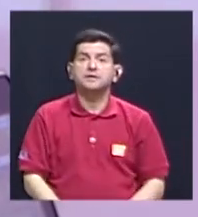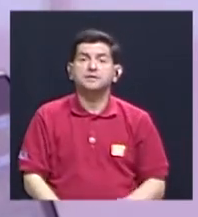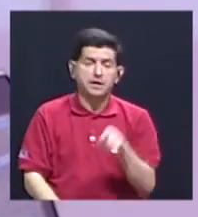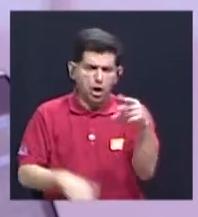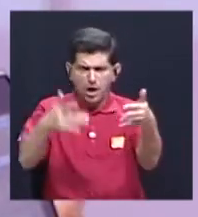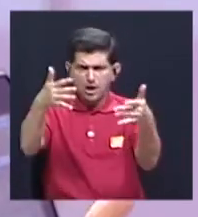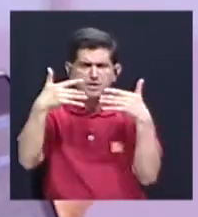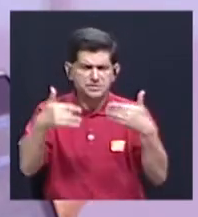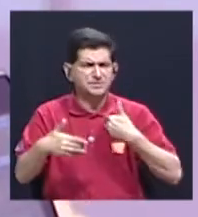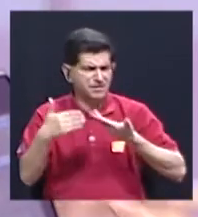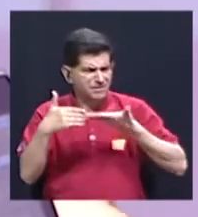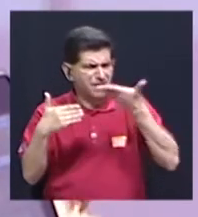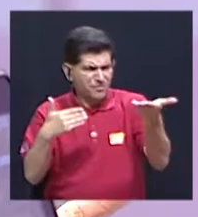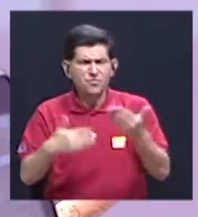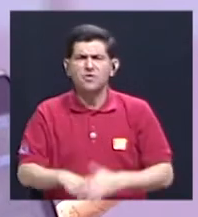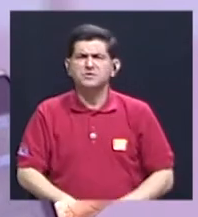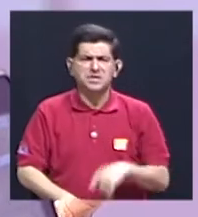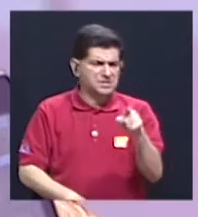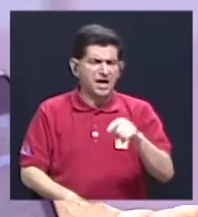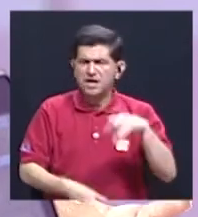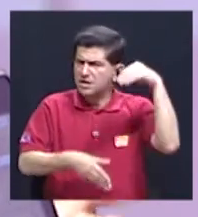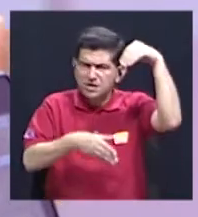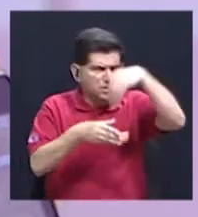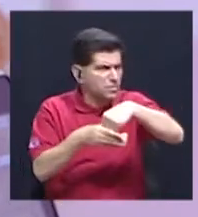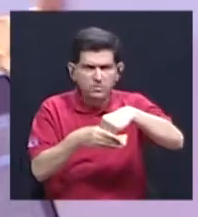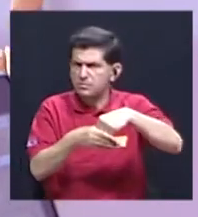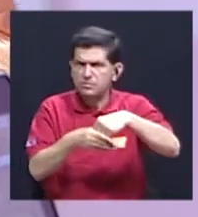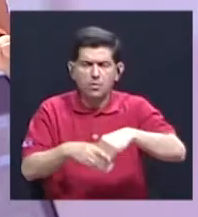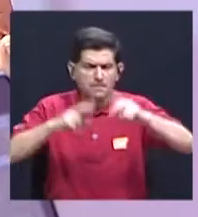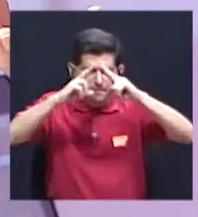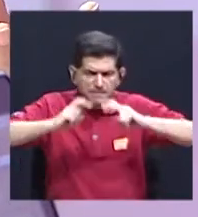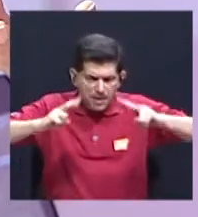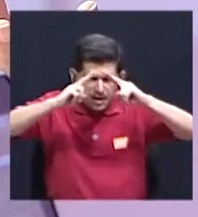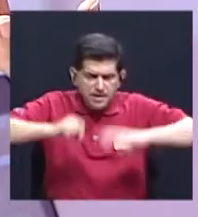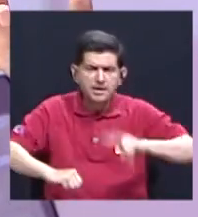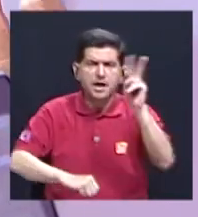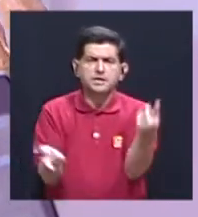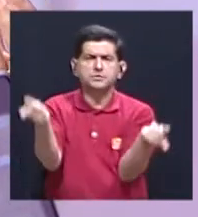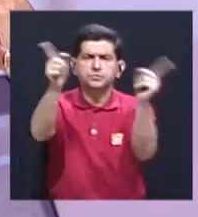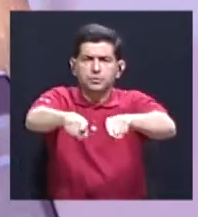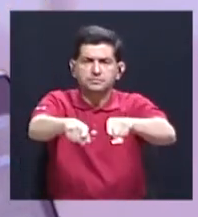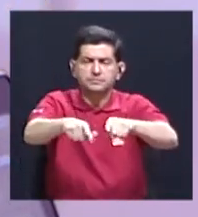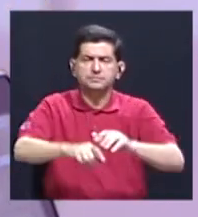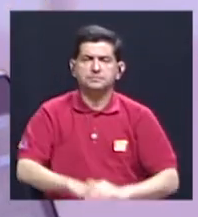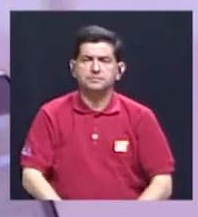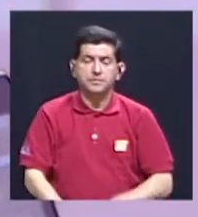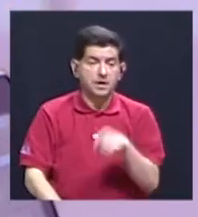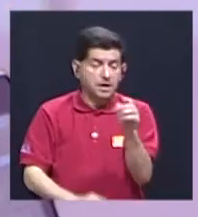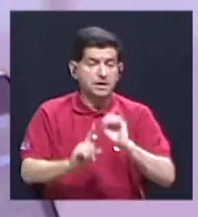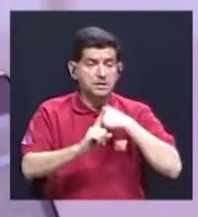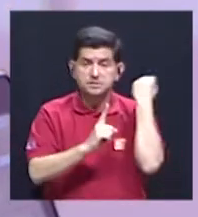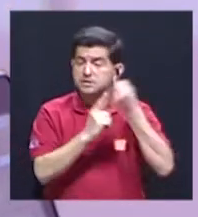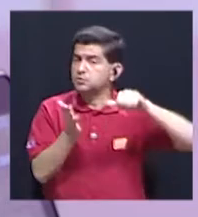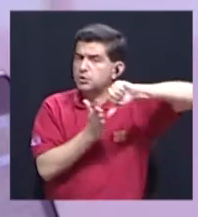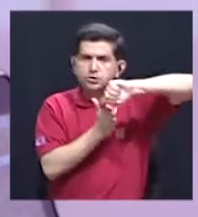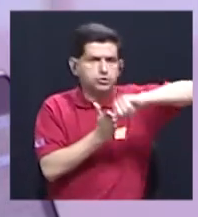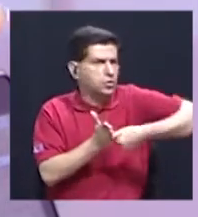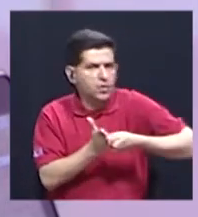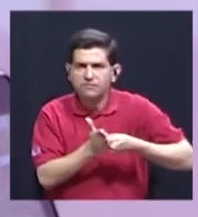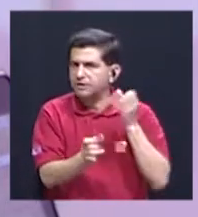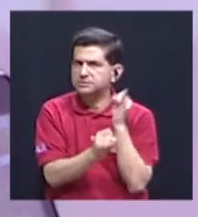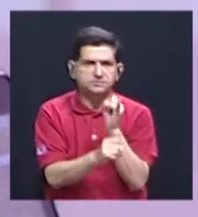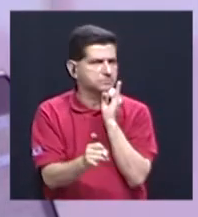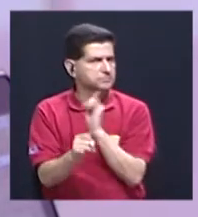expedientes había elementos que se habían escapado al análisis de esos dos casos porque no ha habido un énfasis a nivel